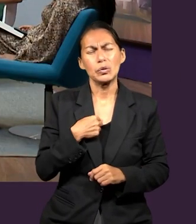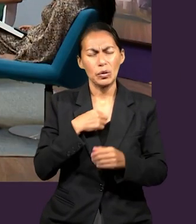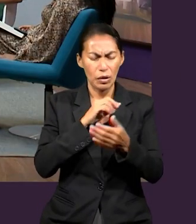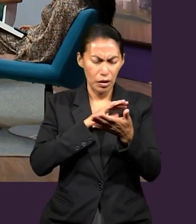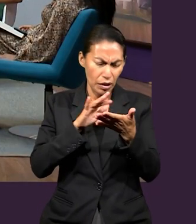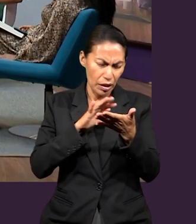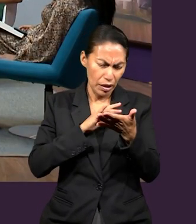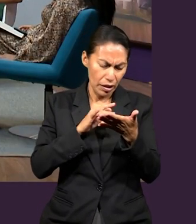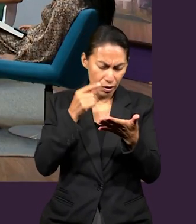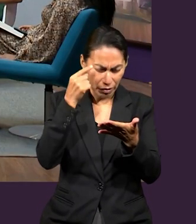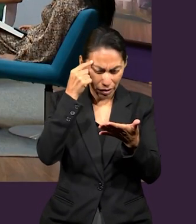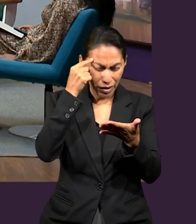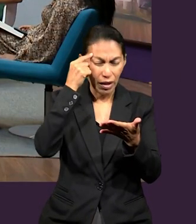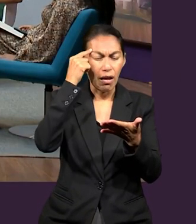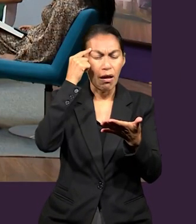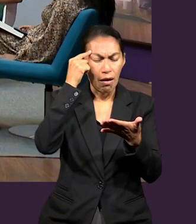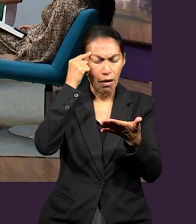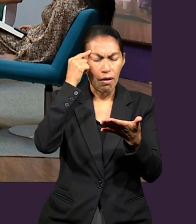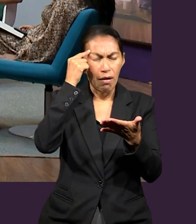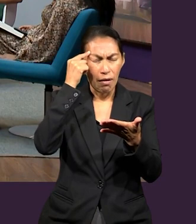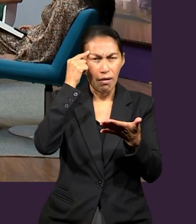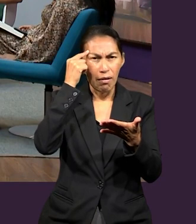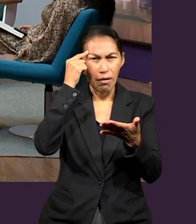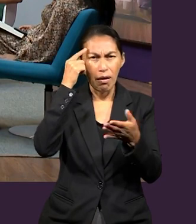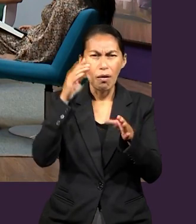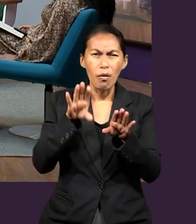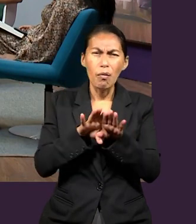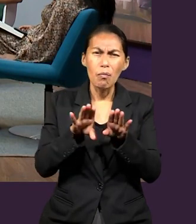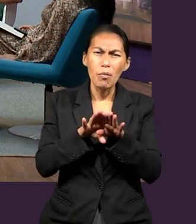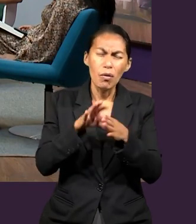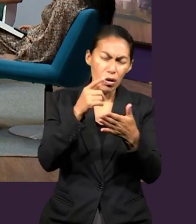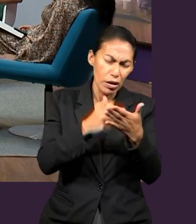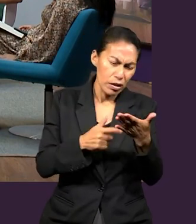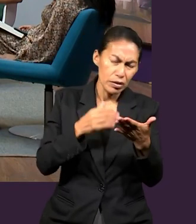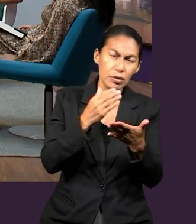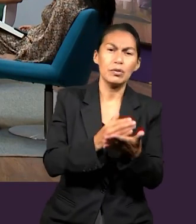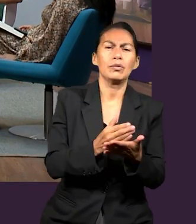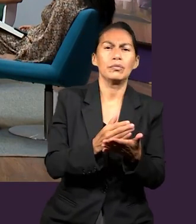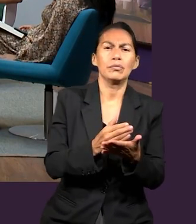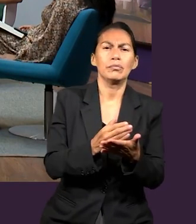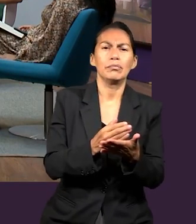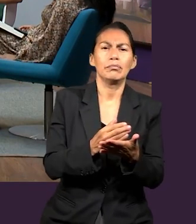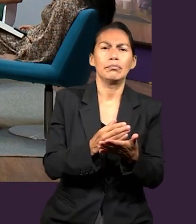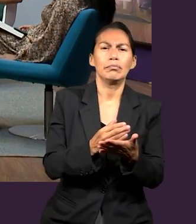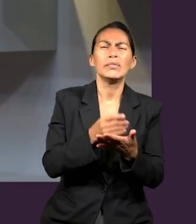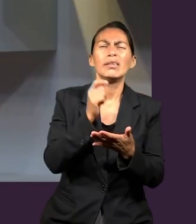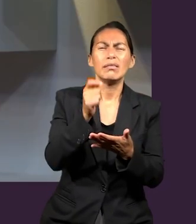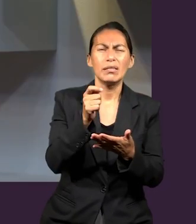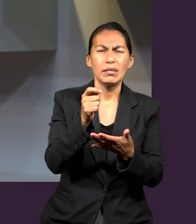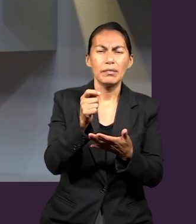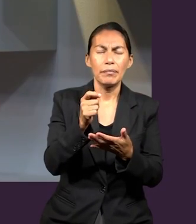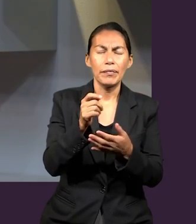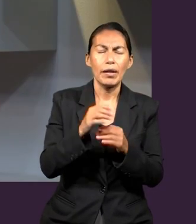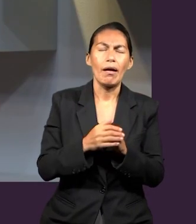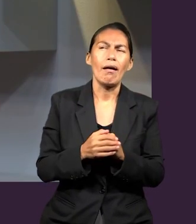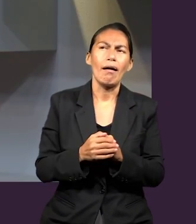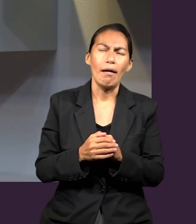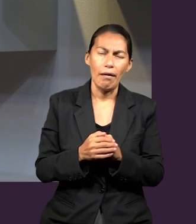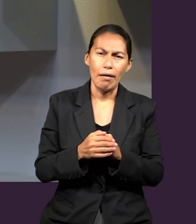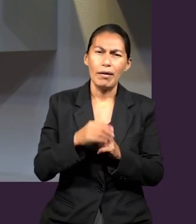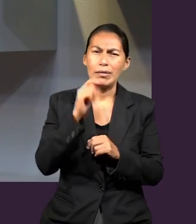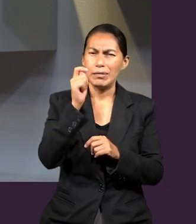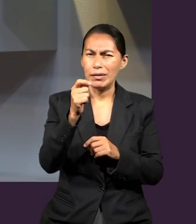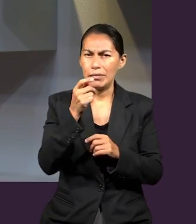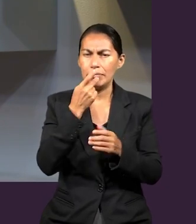Y cuando yo leí esta cita, yo me puse a pensar y relacionando con la lección. Pablo lo que está